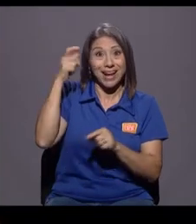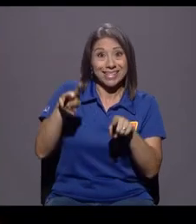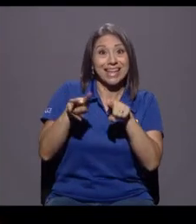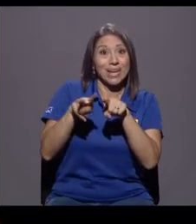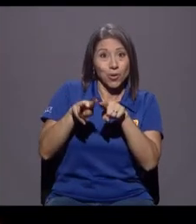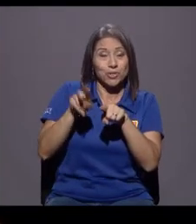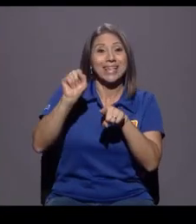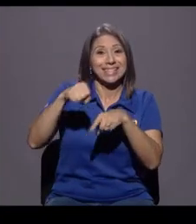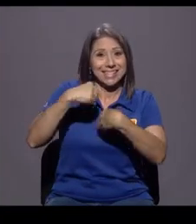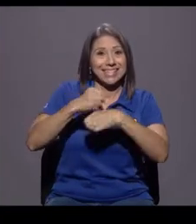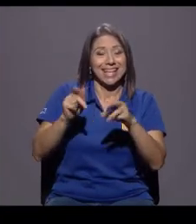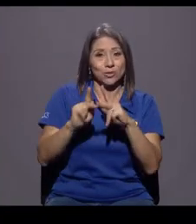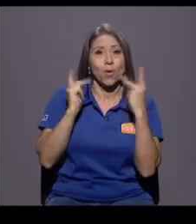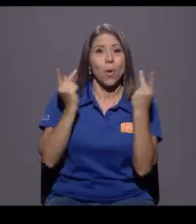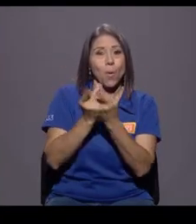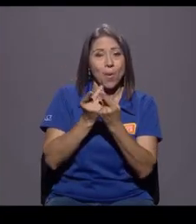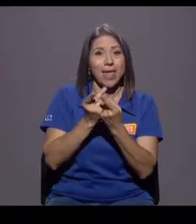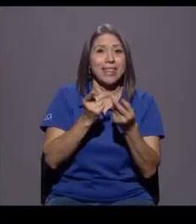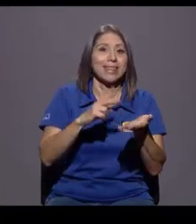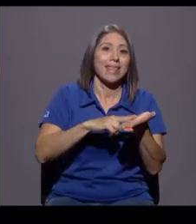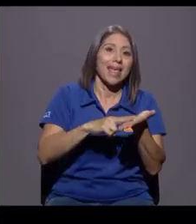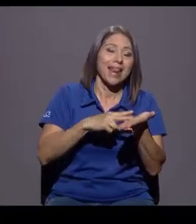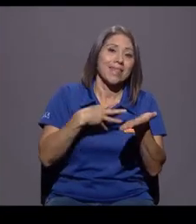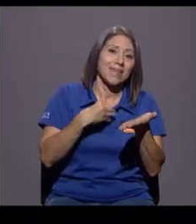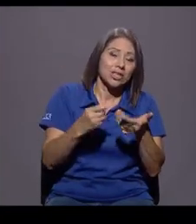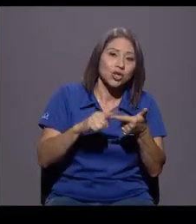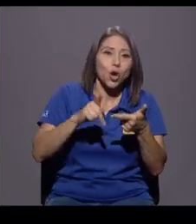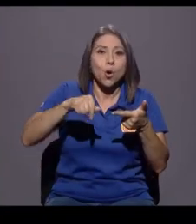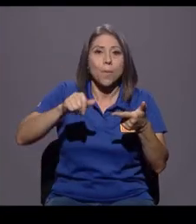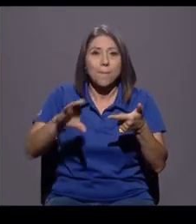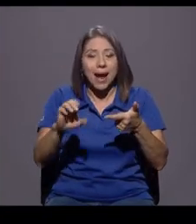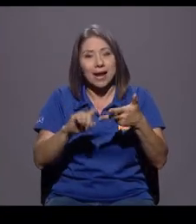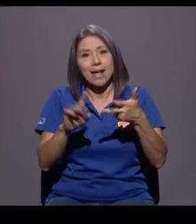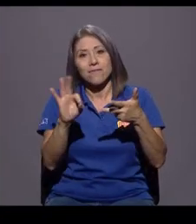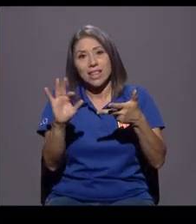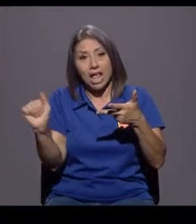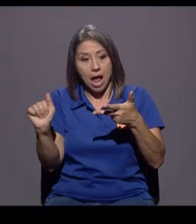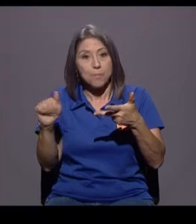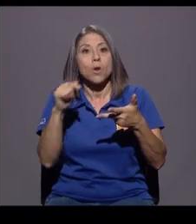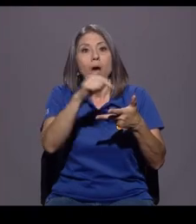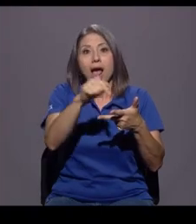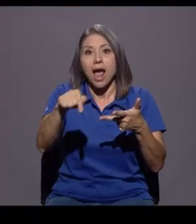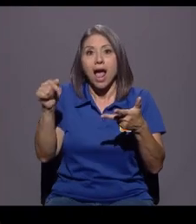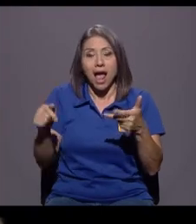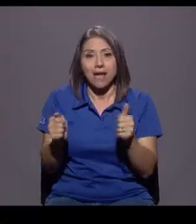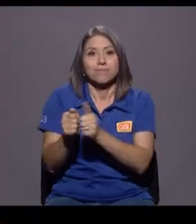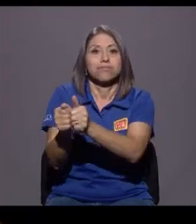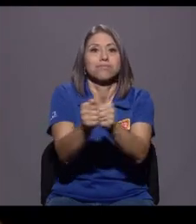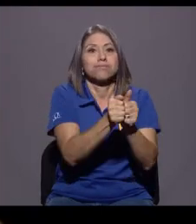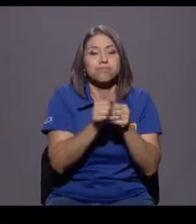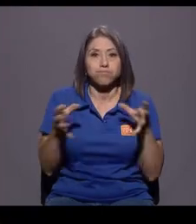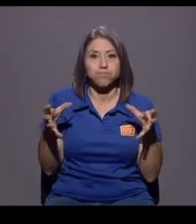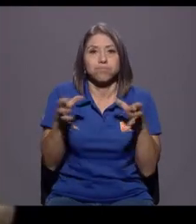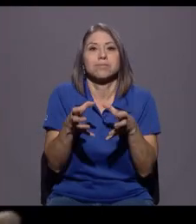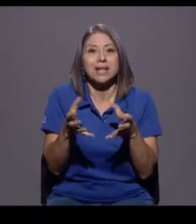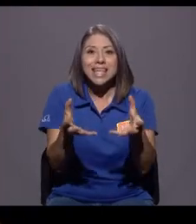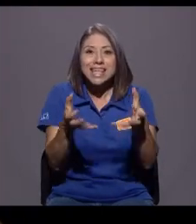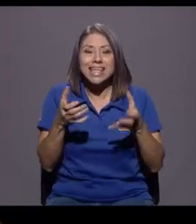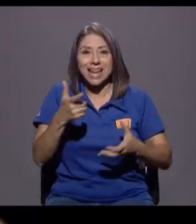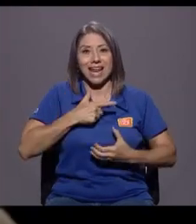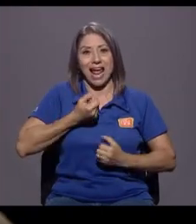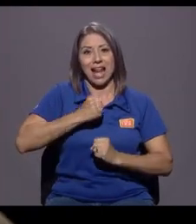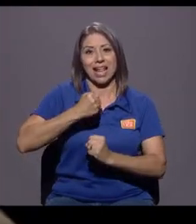Liberación y gente del PAC y gente del Frente Amplio, que ahora se unió y quieren ir a la alcaldía, digamos, en Nicoya. Y se les respeta